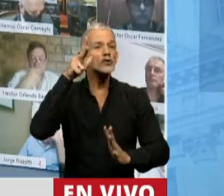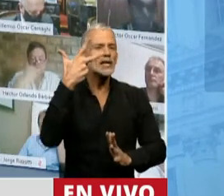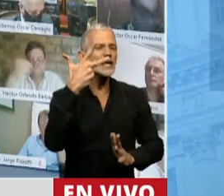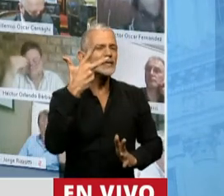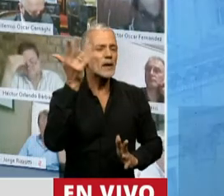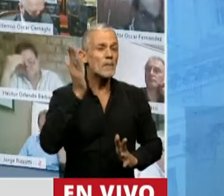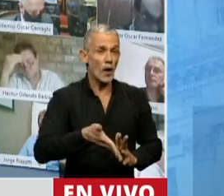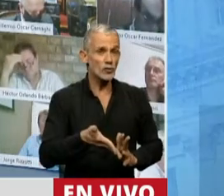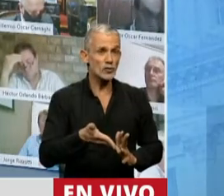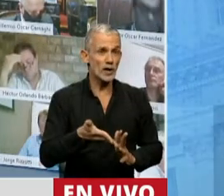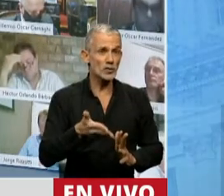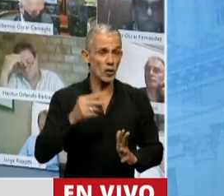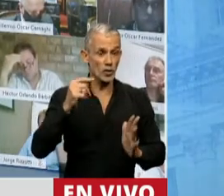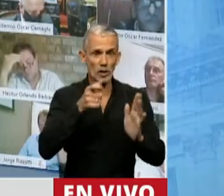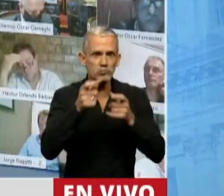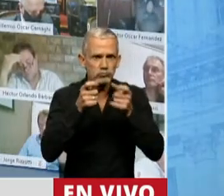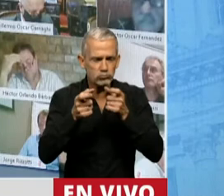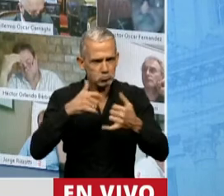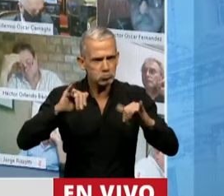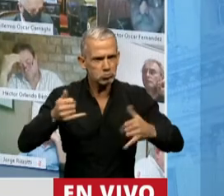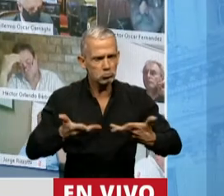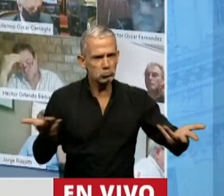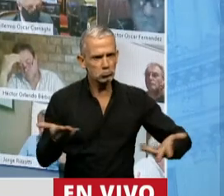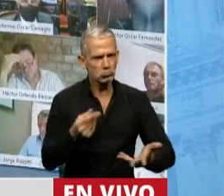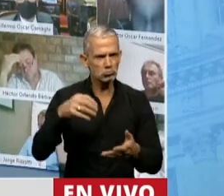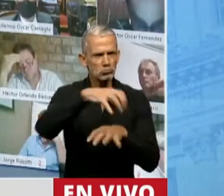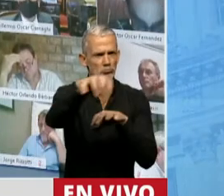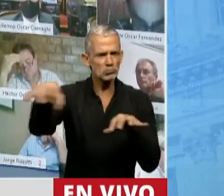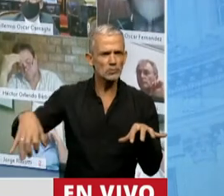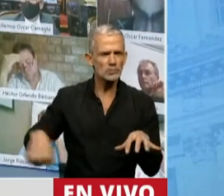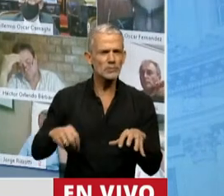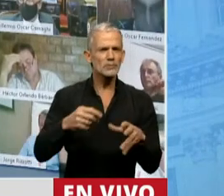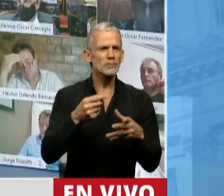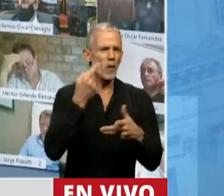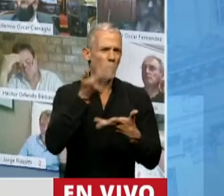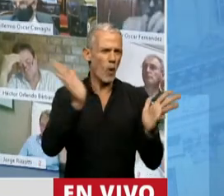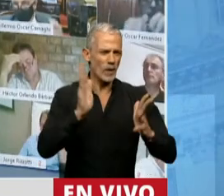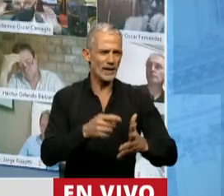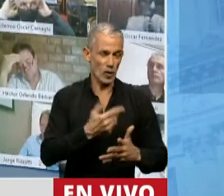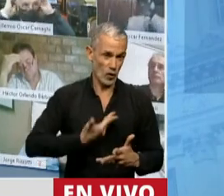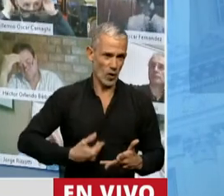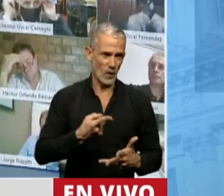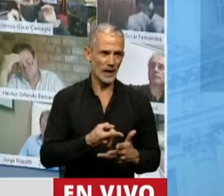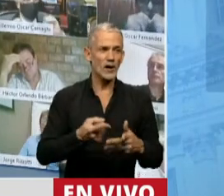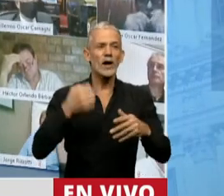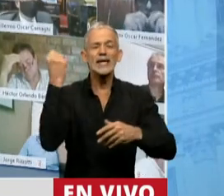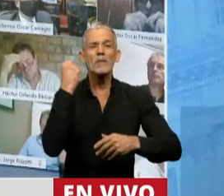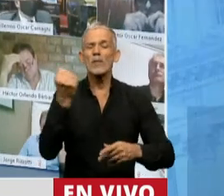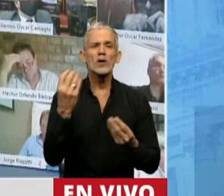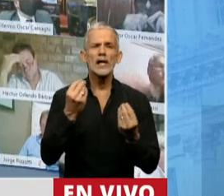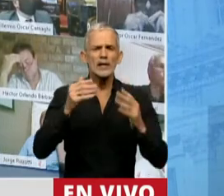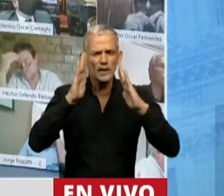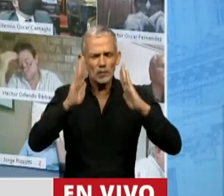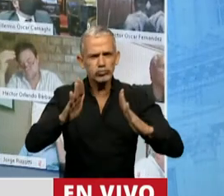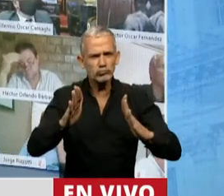% de respuesta por parte de los organismos públicos, me parece que es importante atender